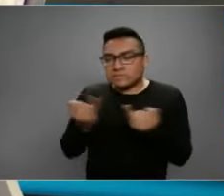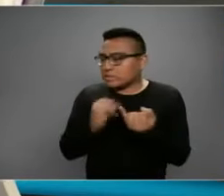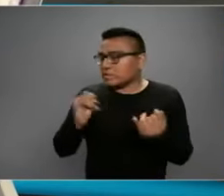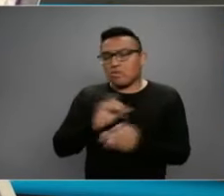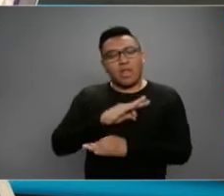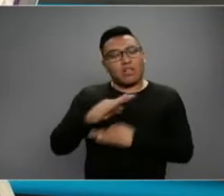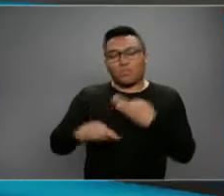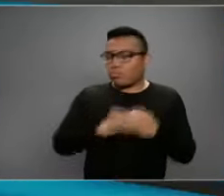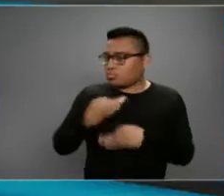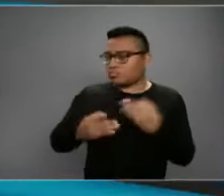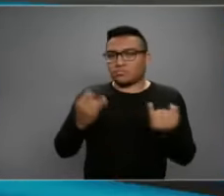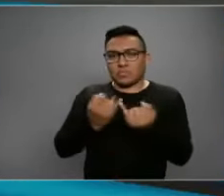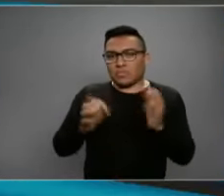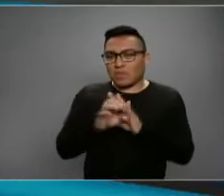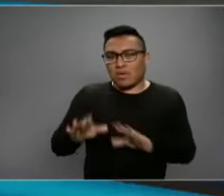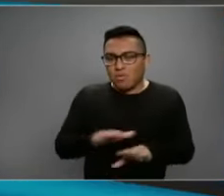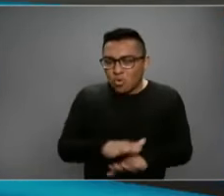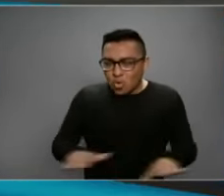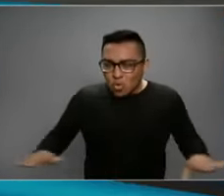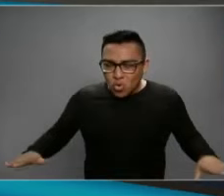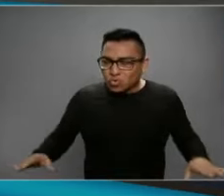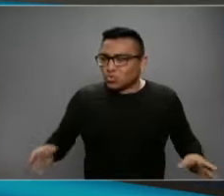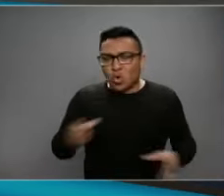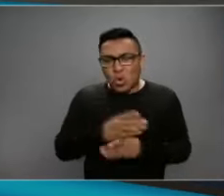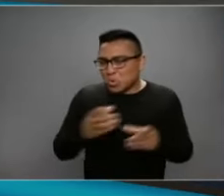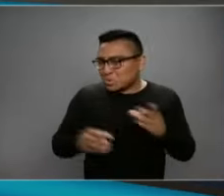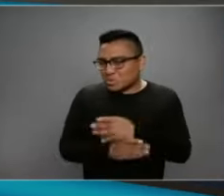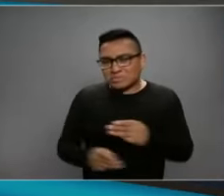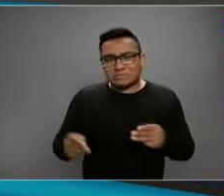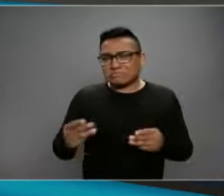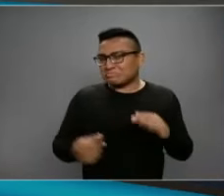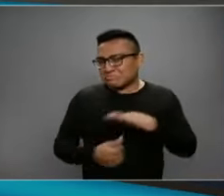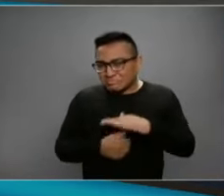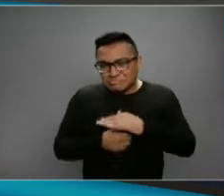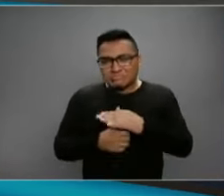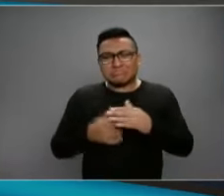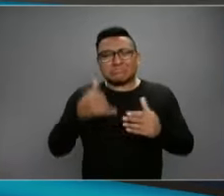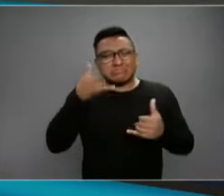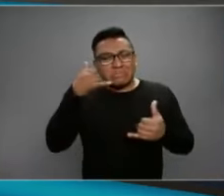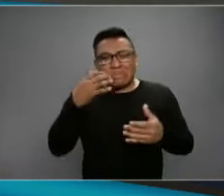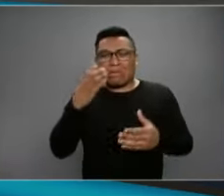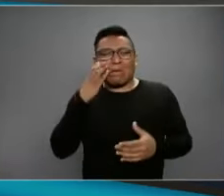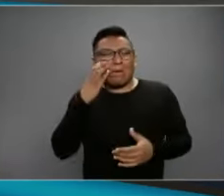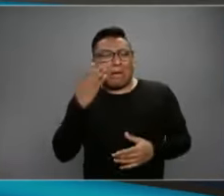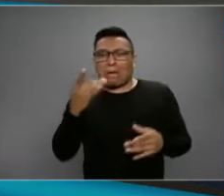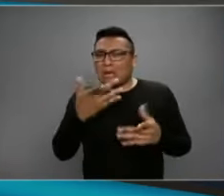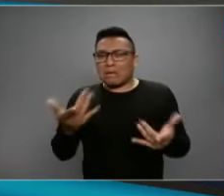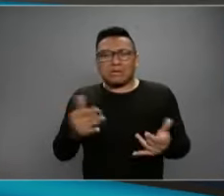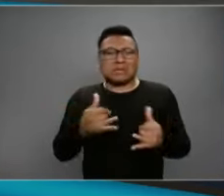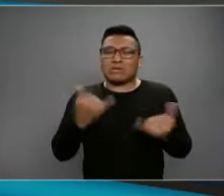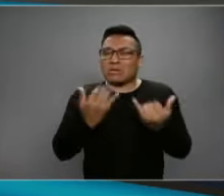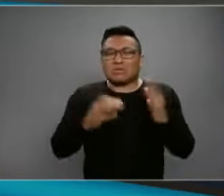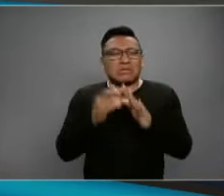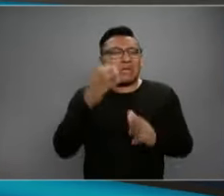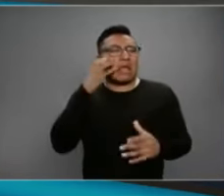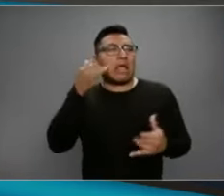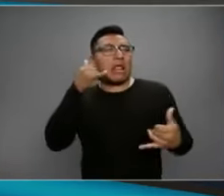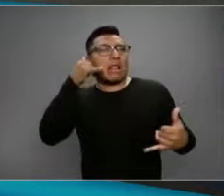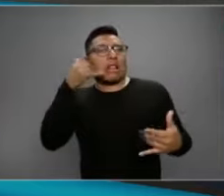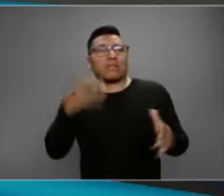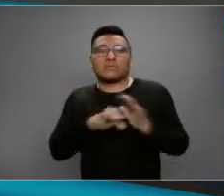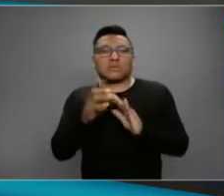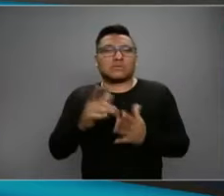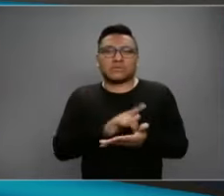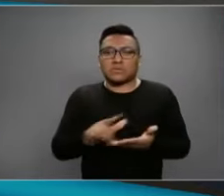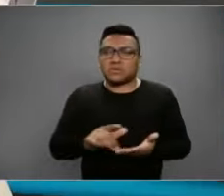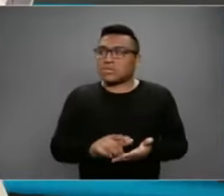en superficies inanimadas, o sea, en mesas, teléfonos celulares, cuando uno está hablando de su teléfono celular, ahí está